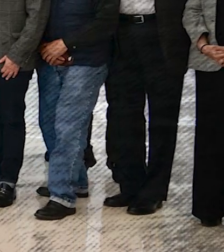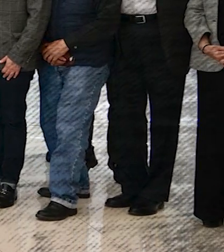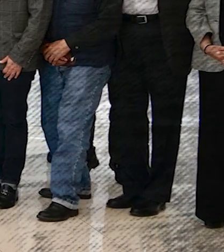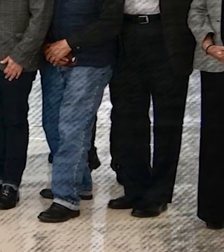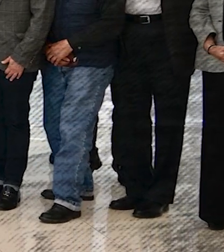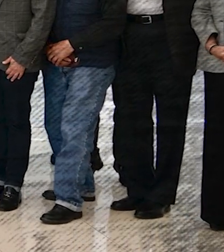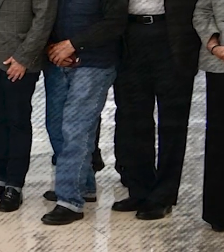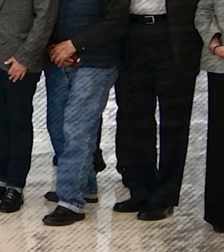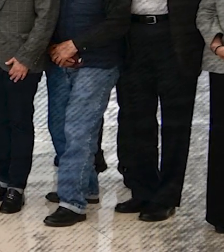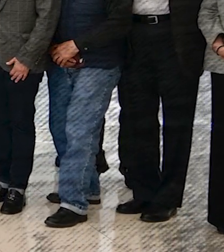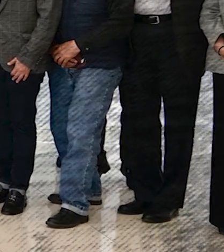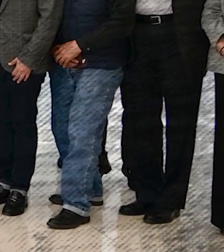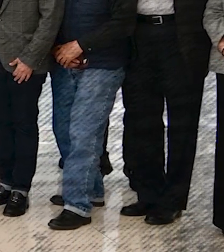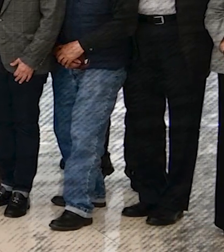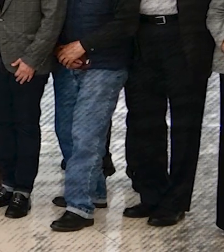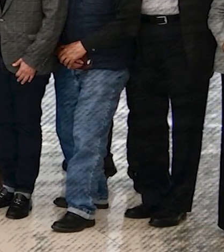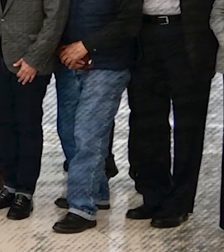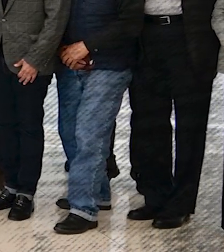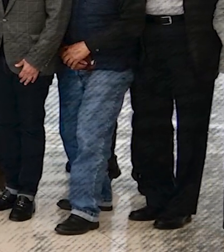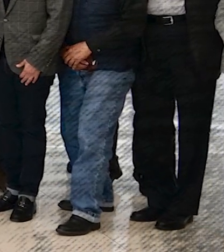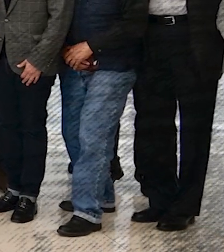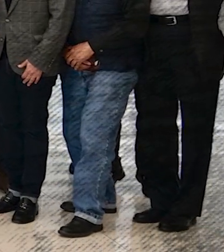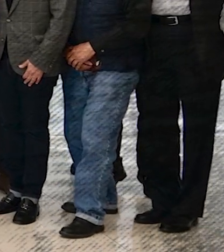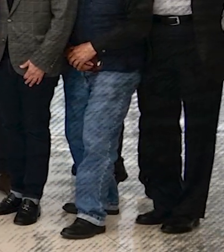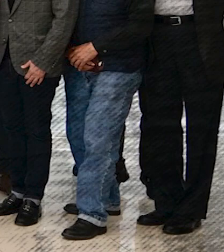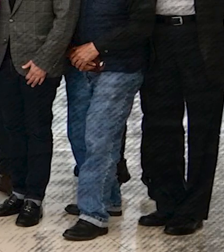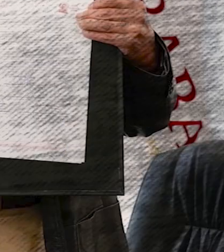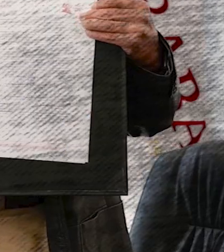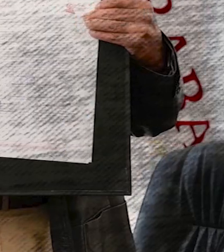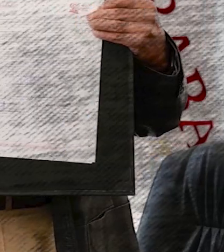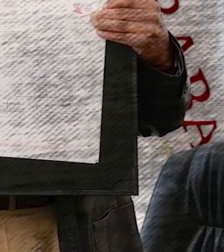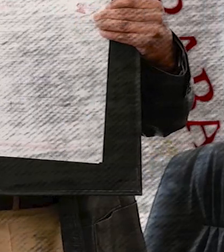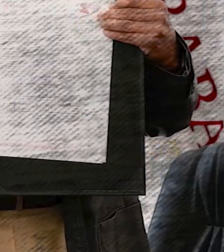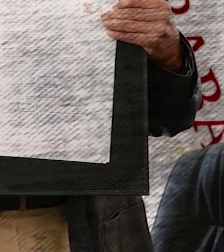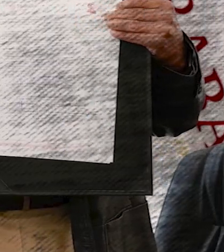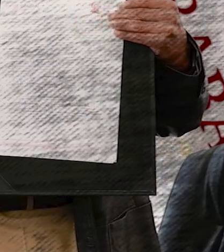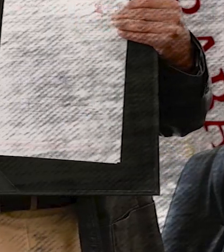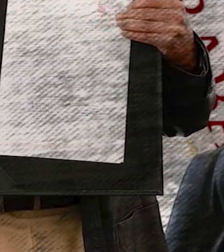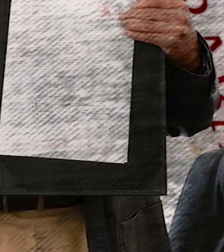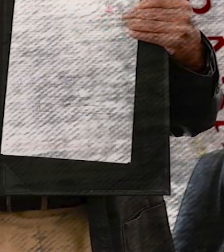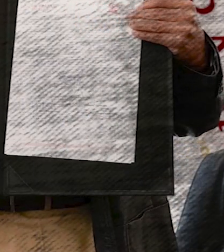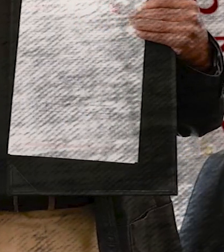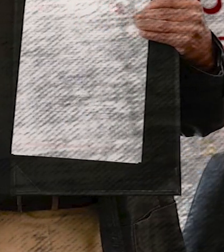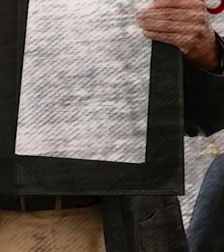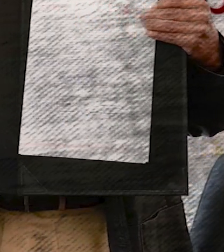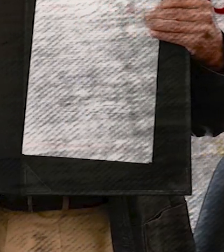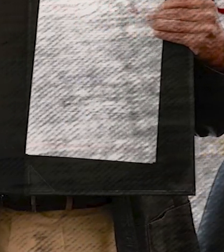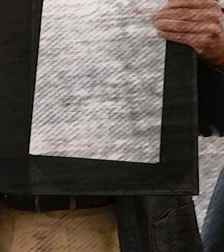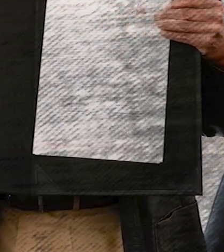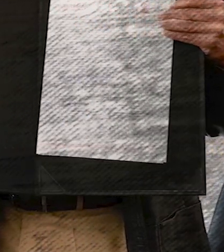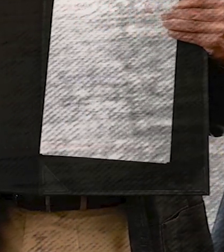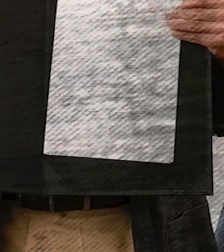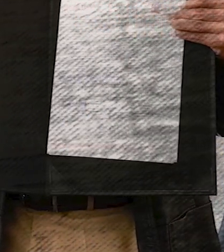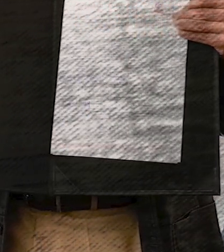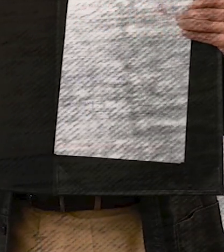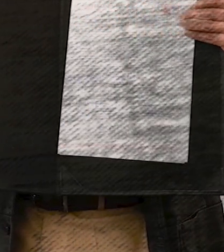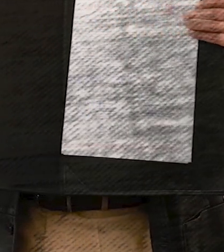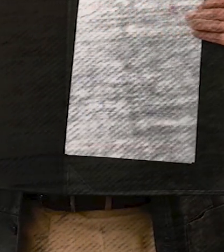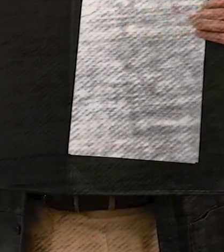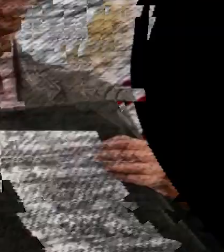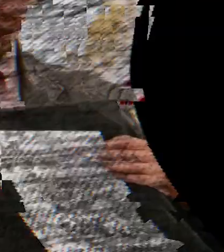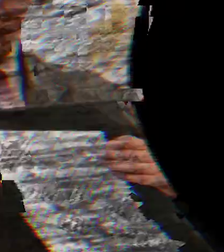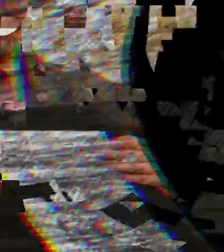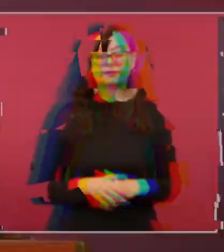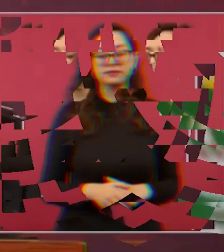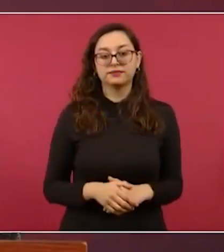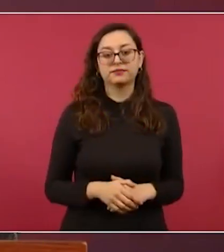Luego de tres años de mesas de diálogo, se logró consolidar el sistema de jubilaciones y pensiones y hubo consenso para reestructurar la deuda de